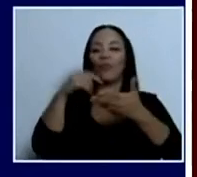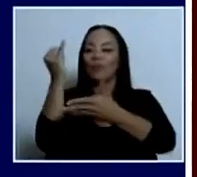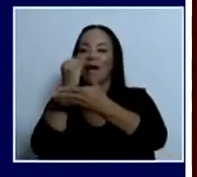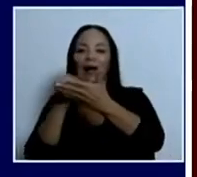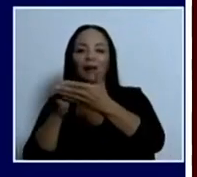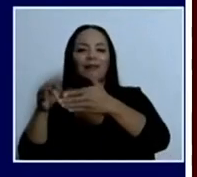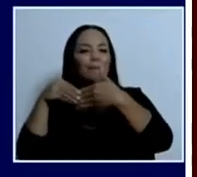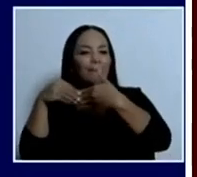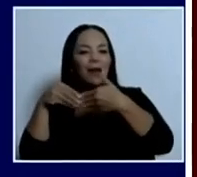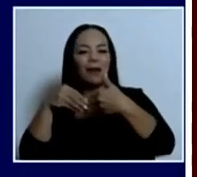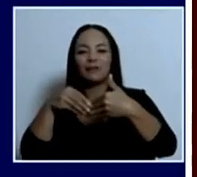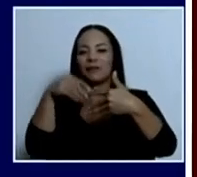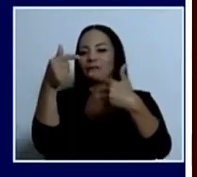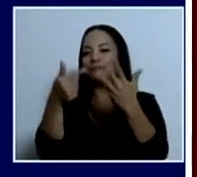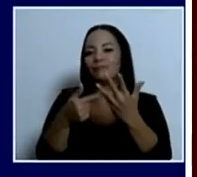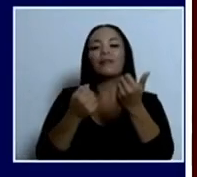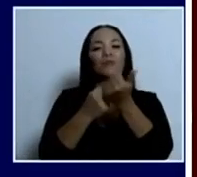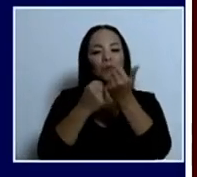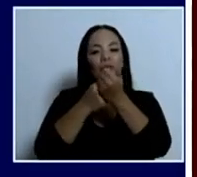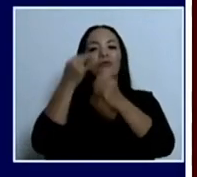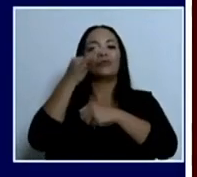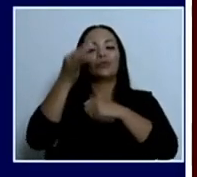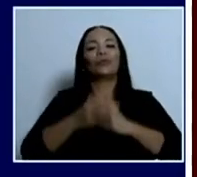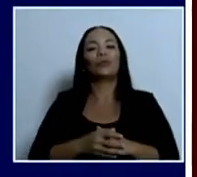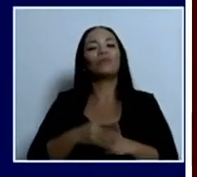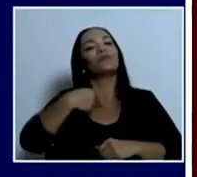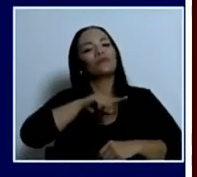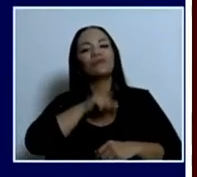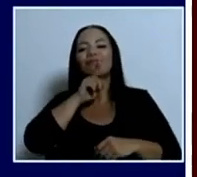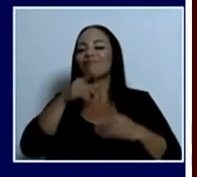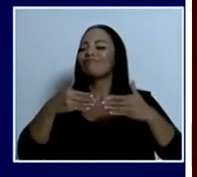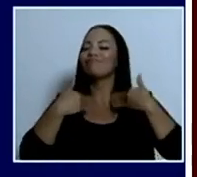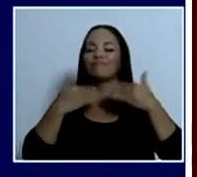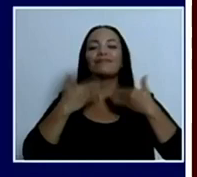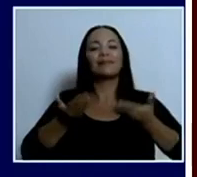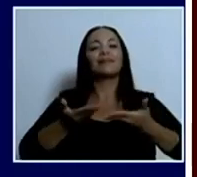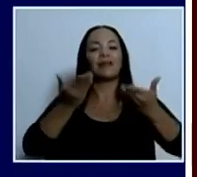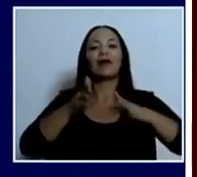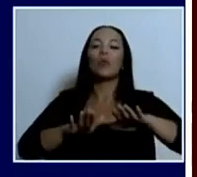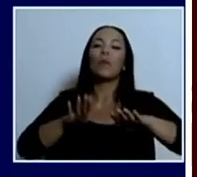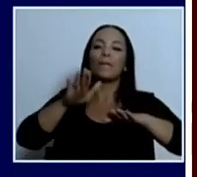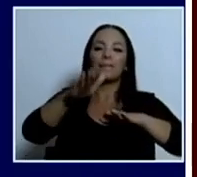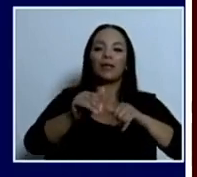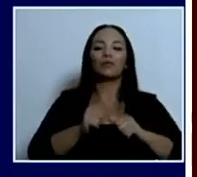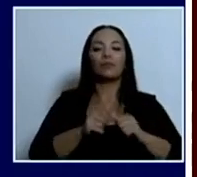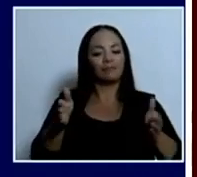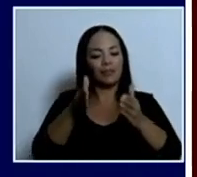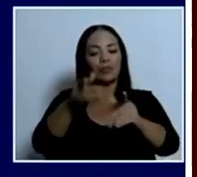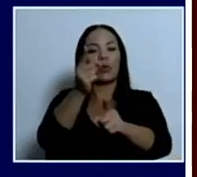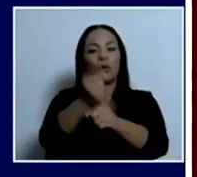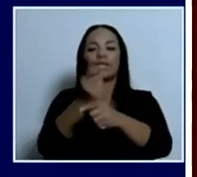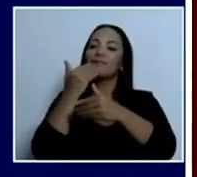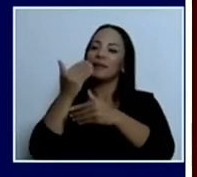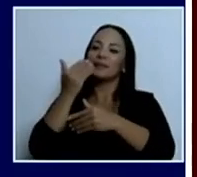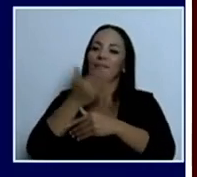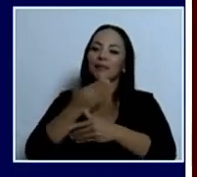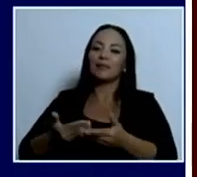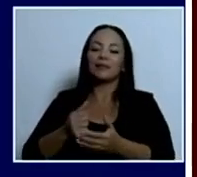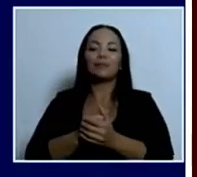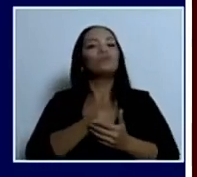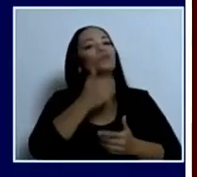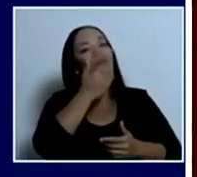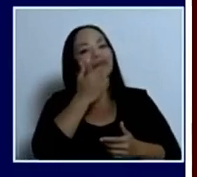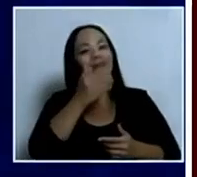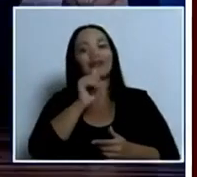apoyando en el futuro. Entonces de nuestra parte estamos muy contentos de dar este paso en la dirección correcta. Gracias, presidente. Muchas gracias, don